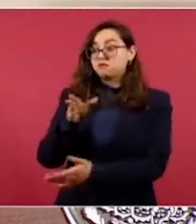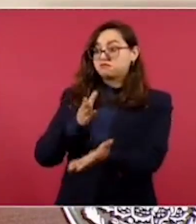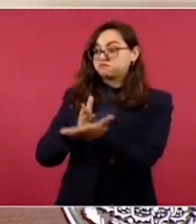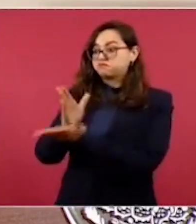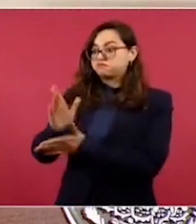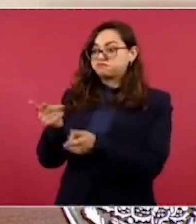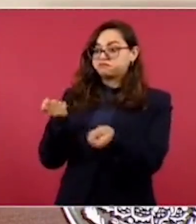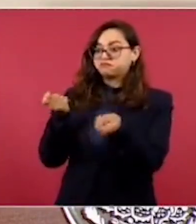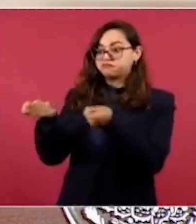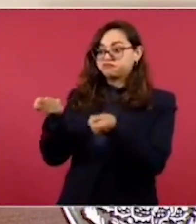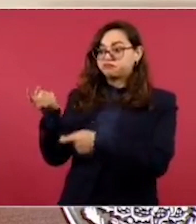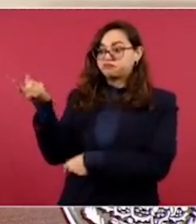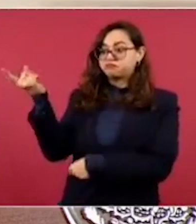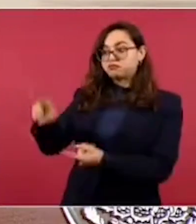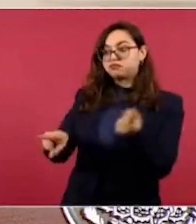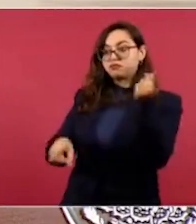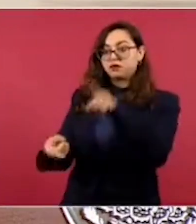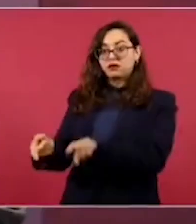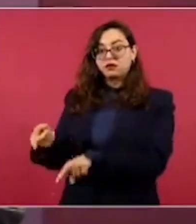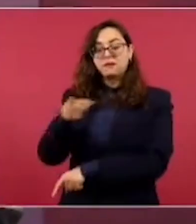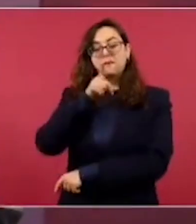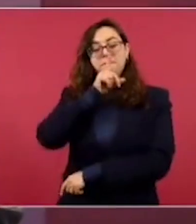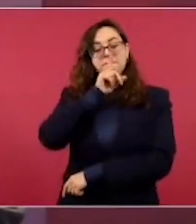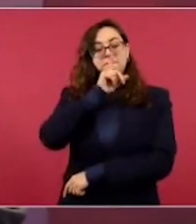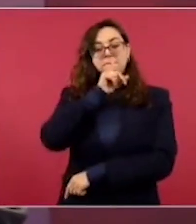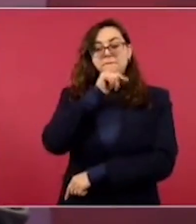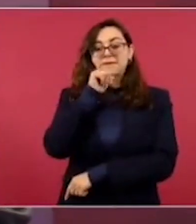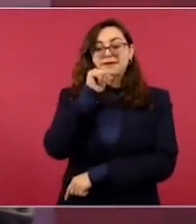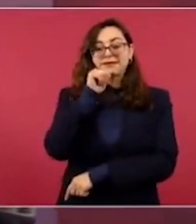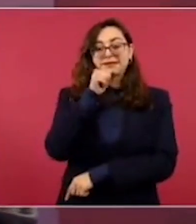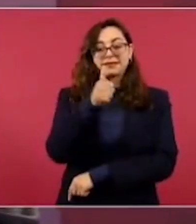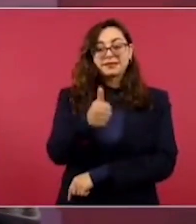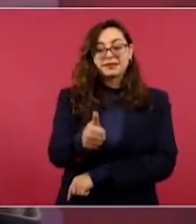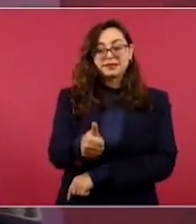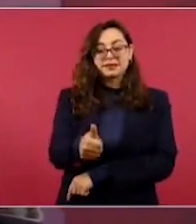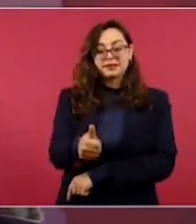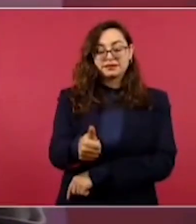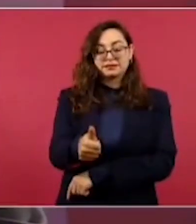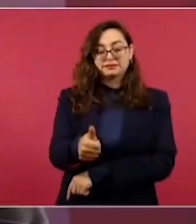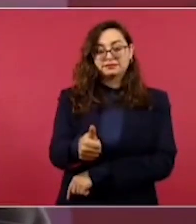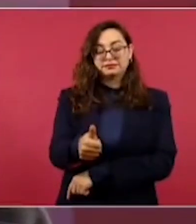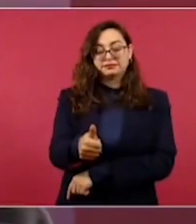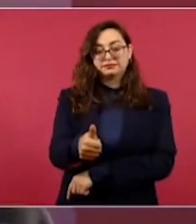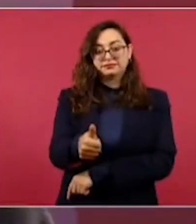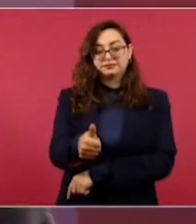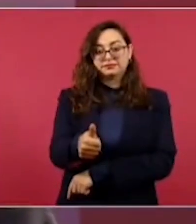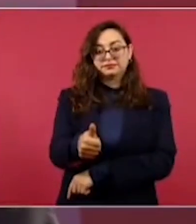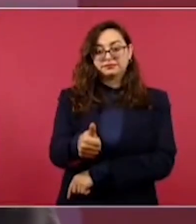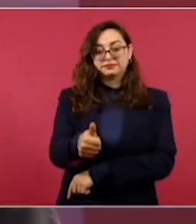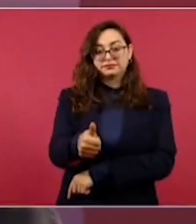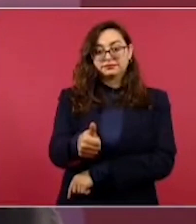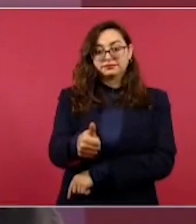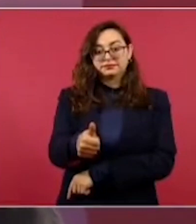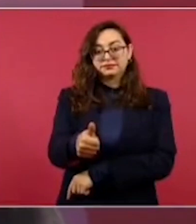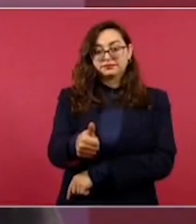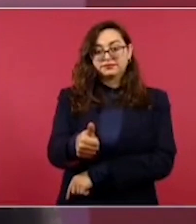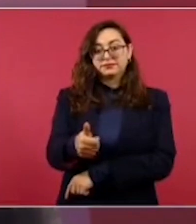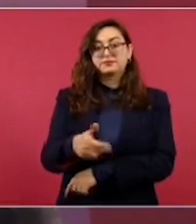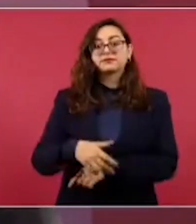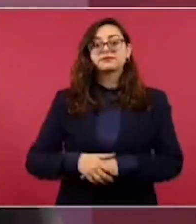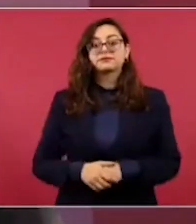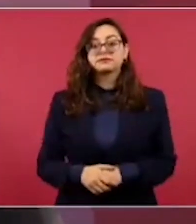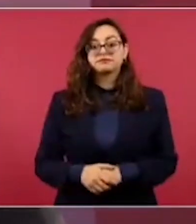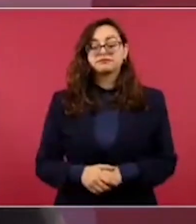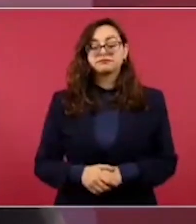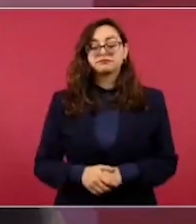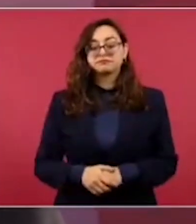nada en la Corte y es